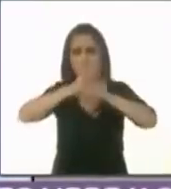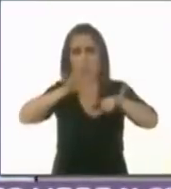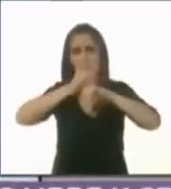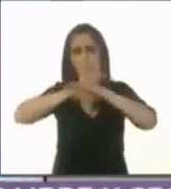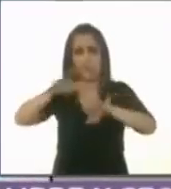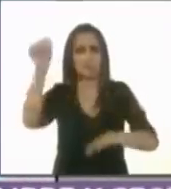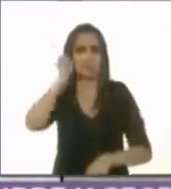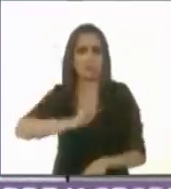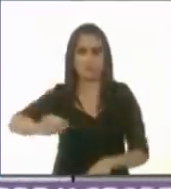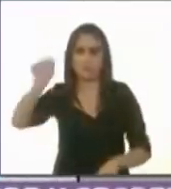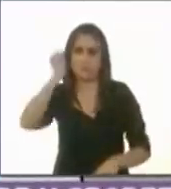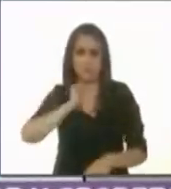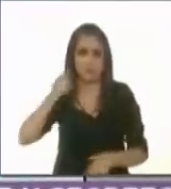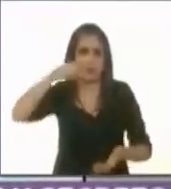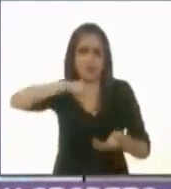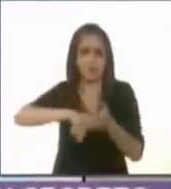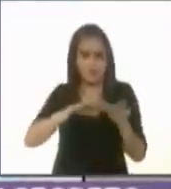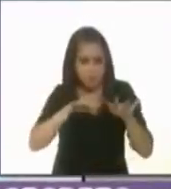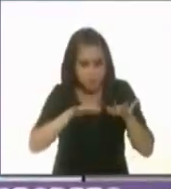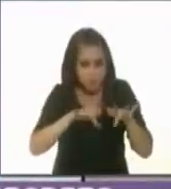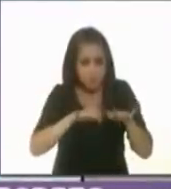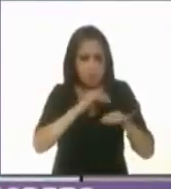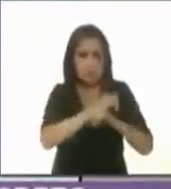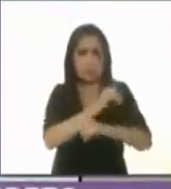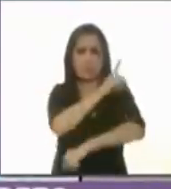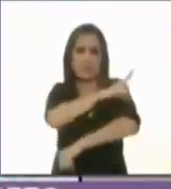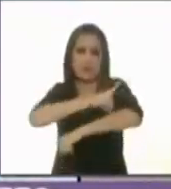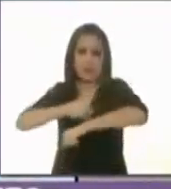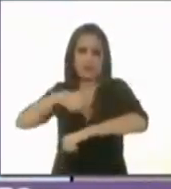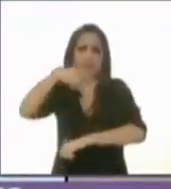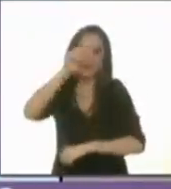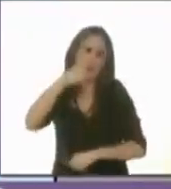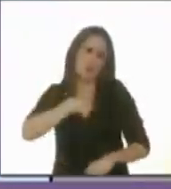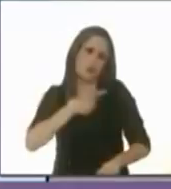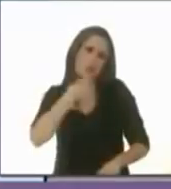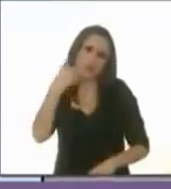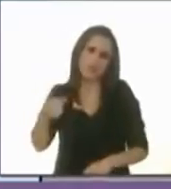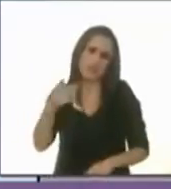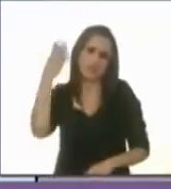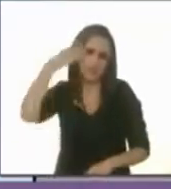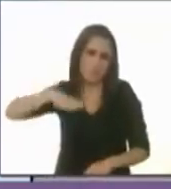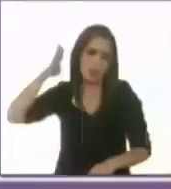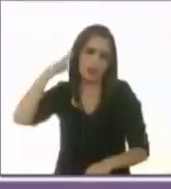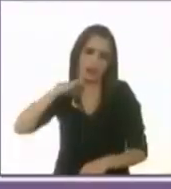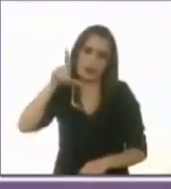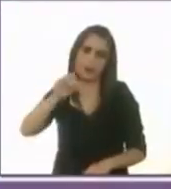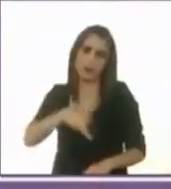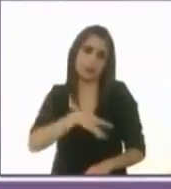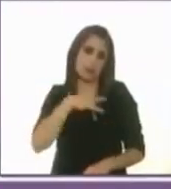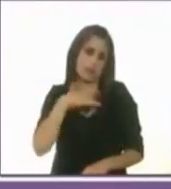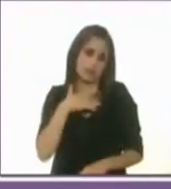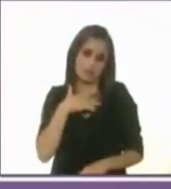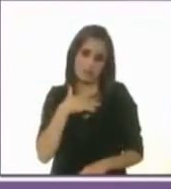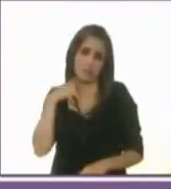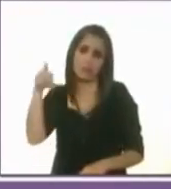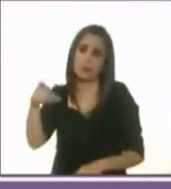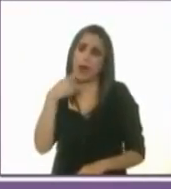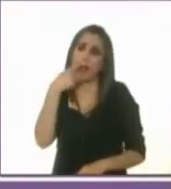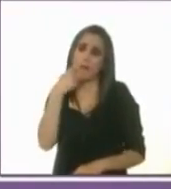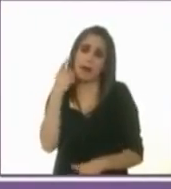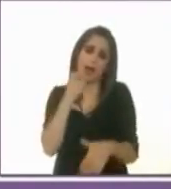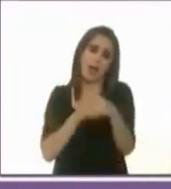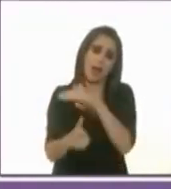en su momento en el portal de la delegación, pero te lo tengo que decir, Alejandra, lo siento. Has estado hablando de corrupción.